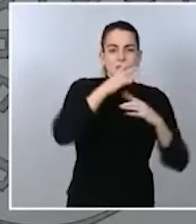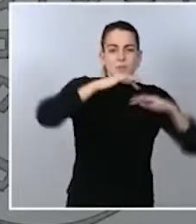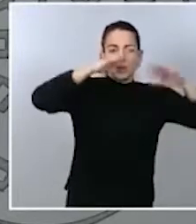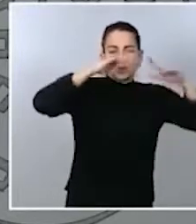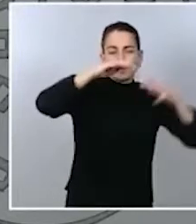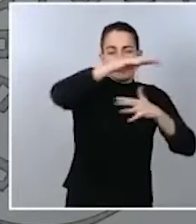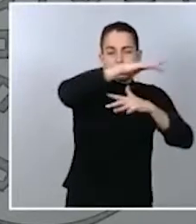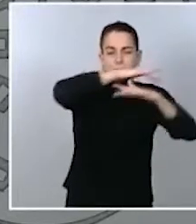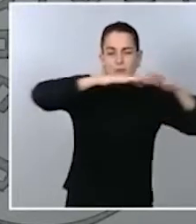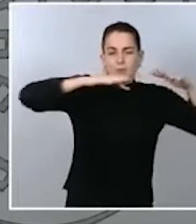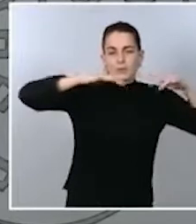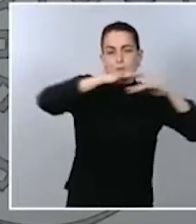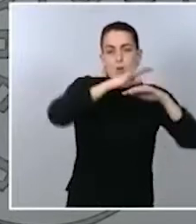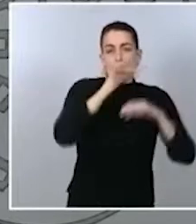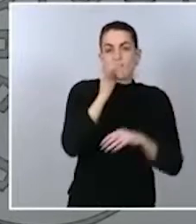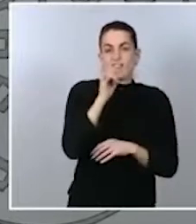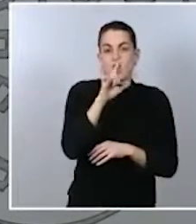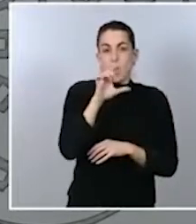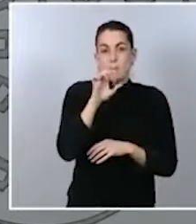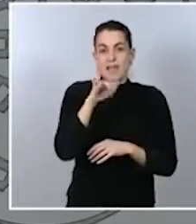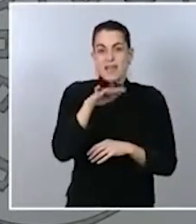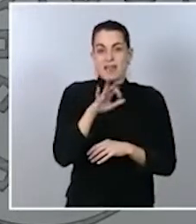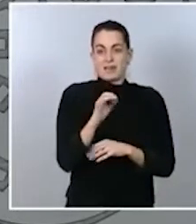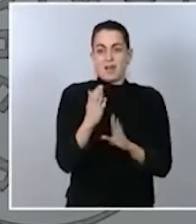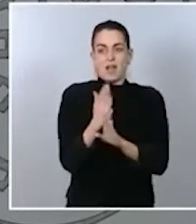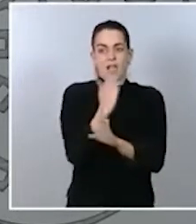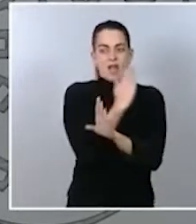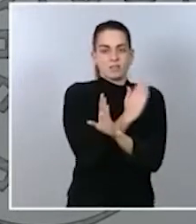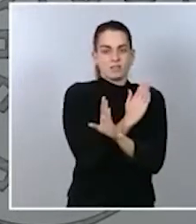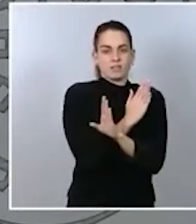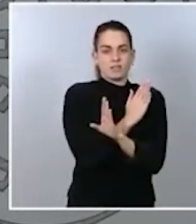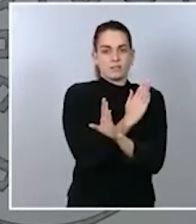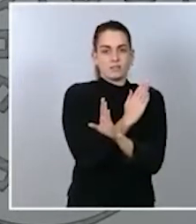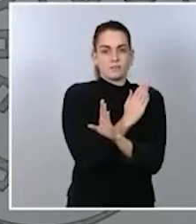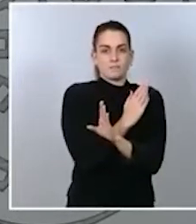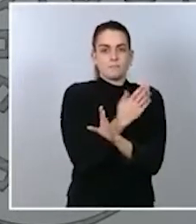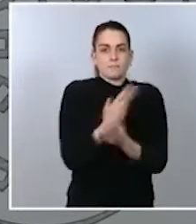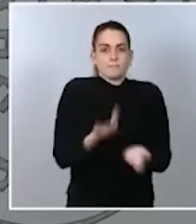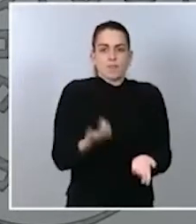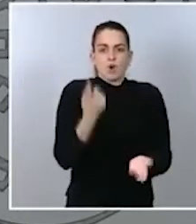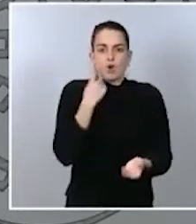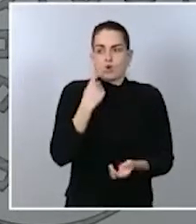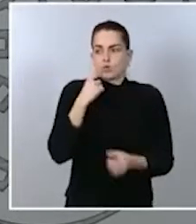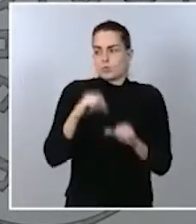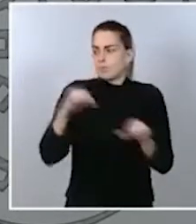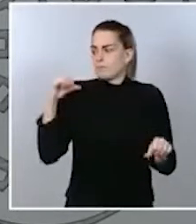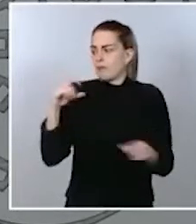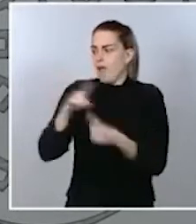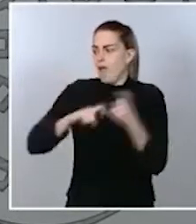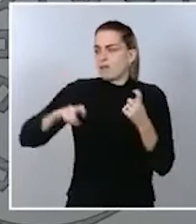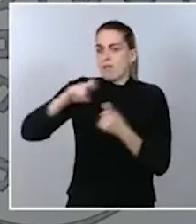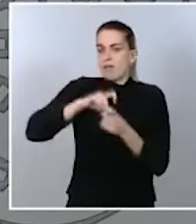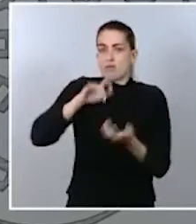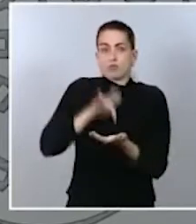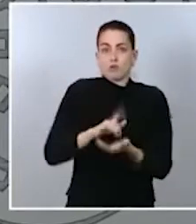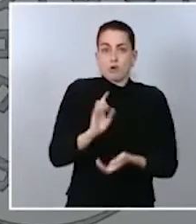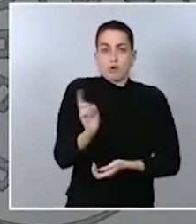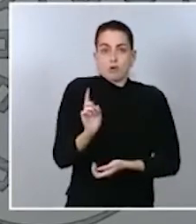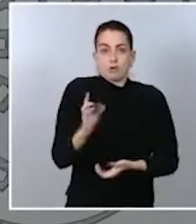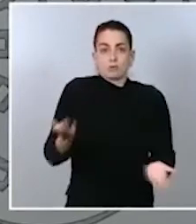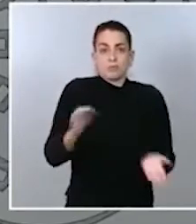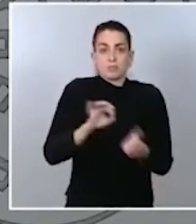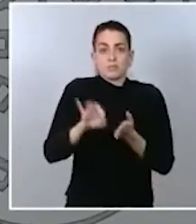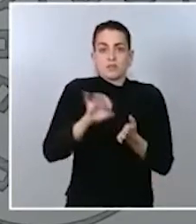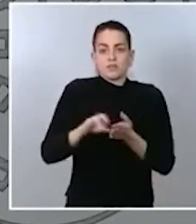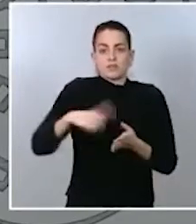Filomena, no ha estado previamente, no ha sido una costumbre anual, pero en la que los servicios han trabajado